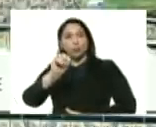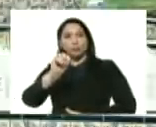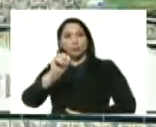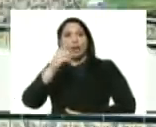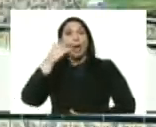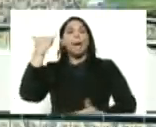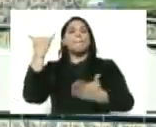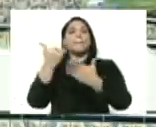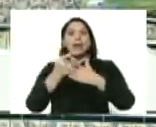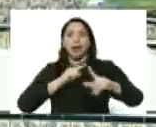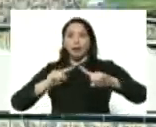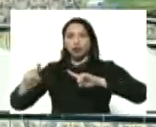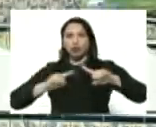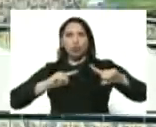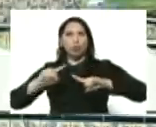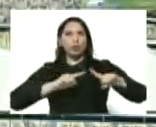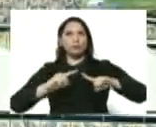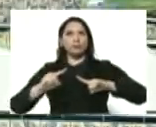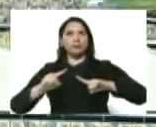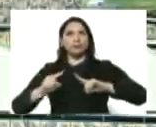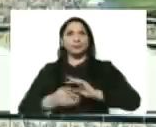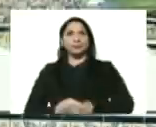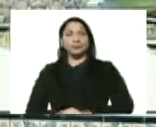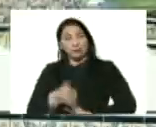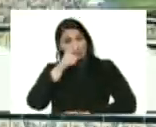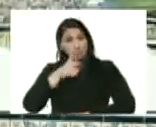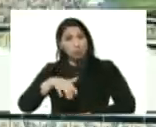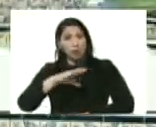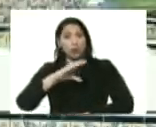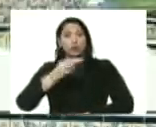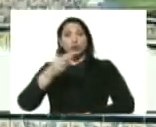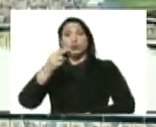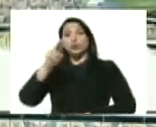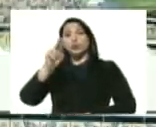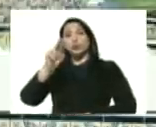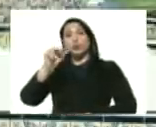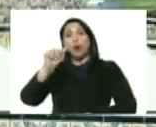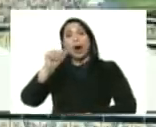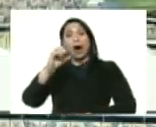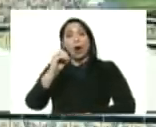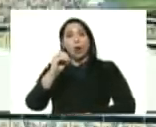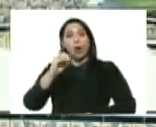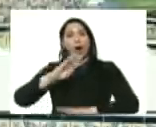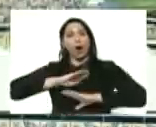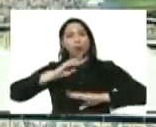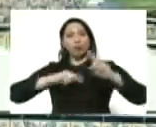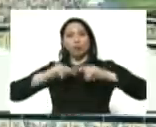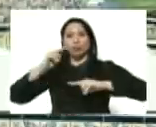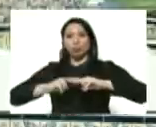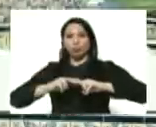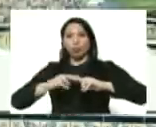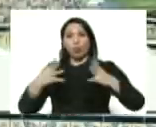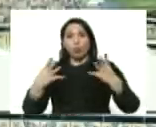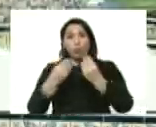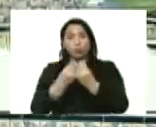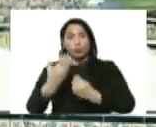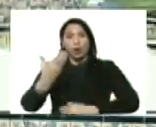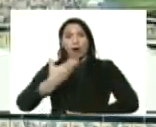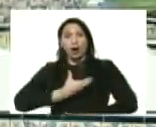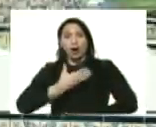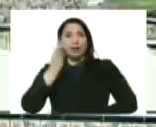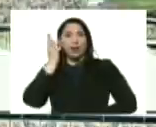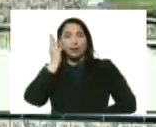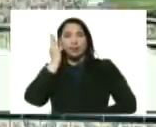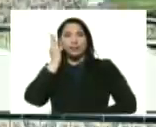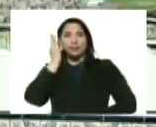ver las acciones que el pueblo de Chuao en autoconstrucción junto a su alcaldesa